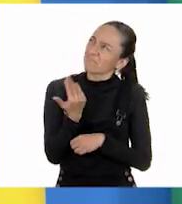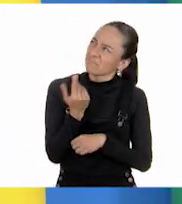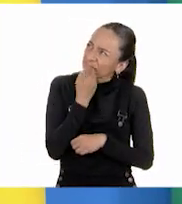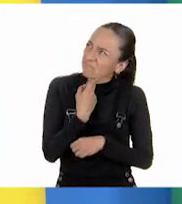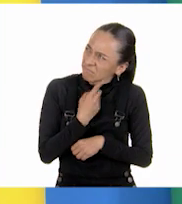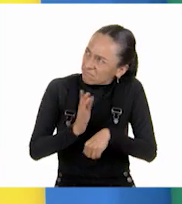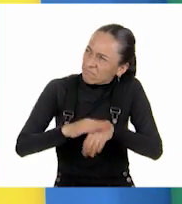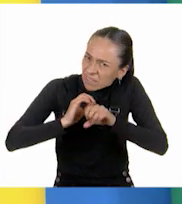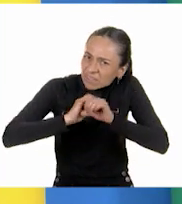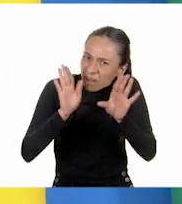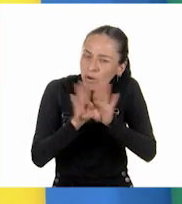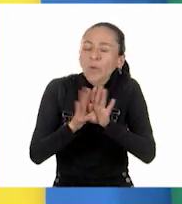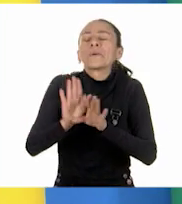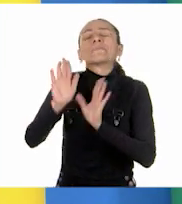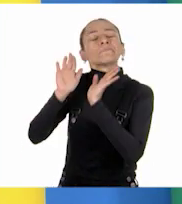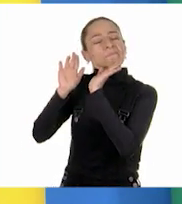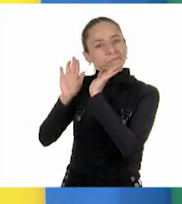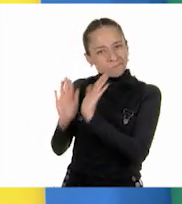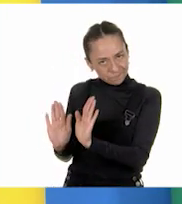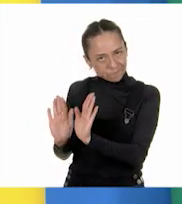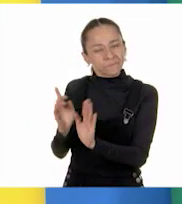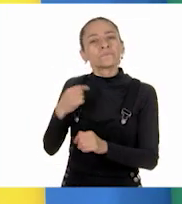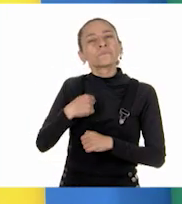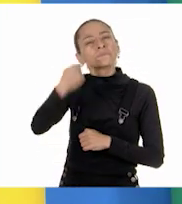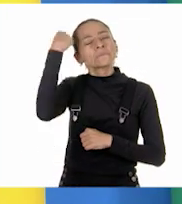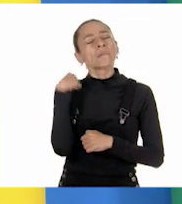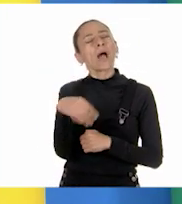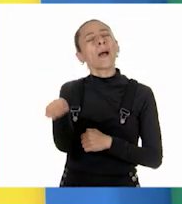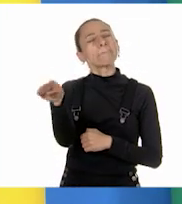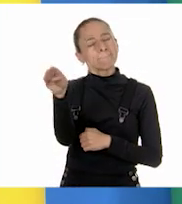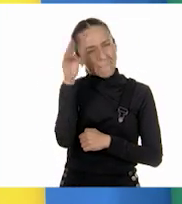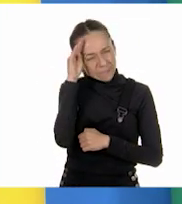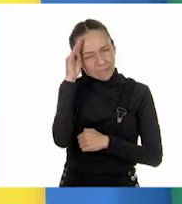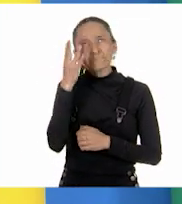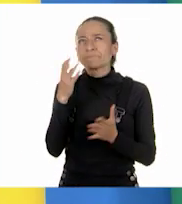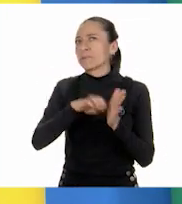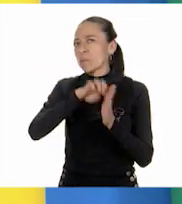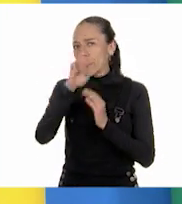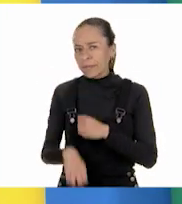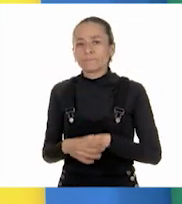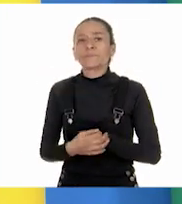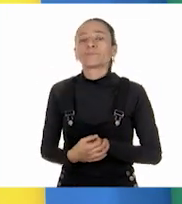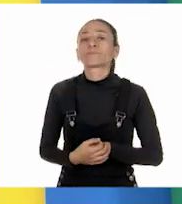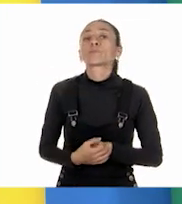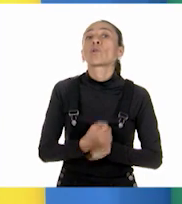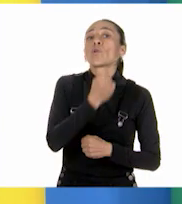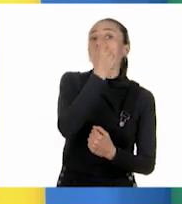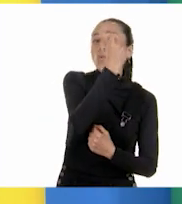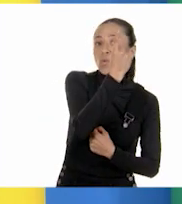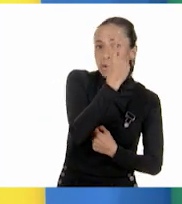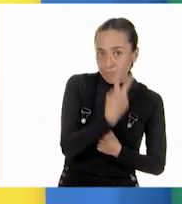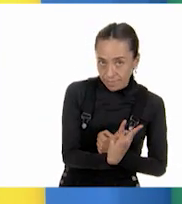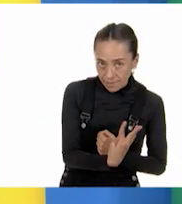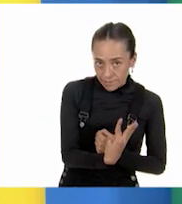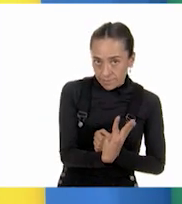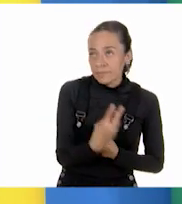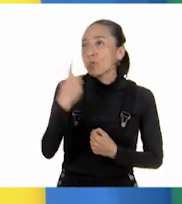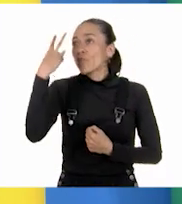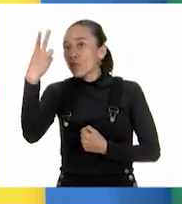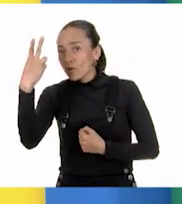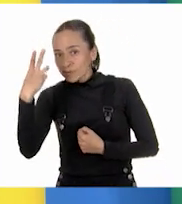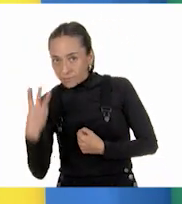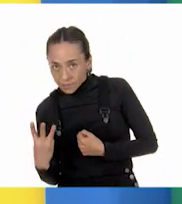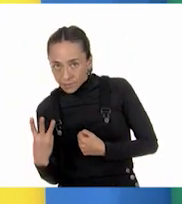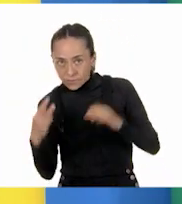obtener otras fracciones más pequeñas que fueran equivalentes a un tercio y a dos tercios, para que tuvieran el mismo denominador,